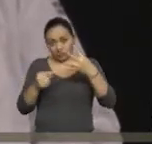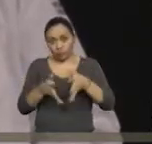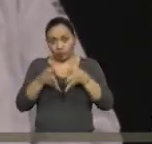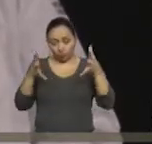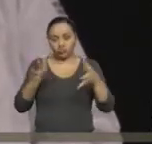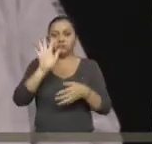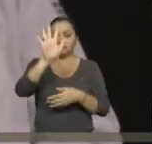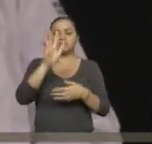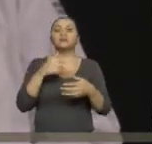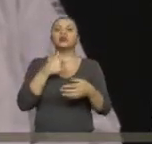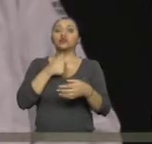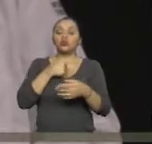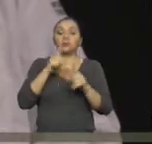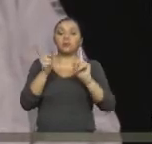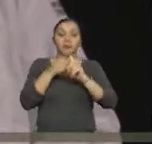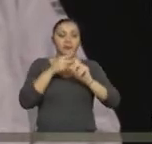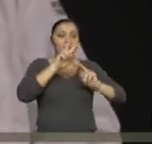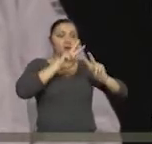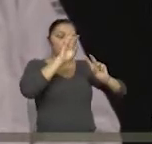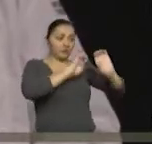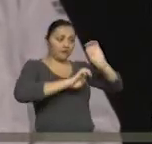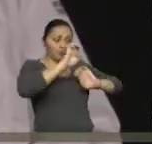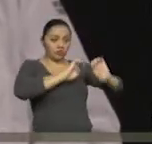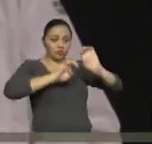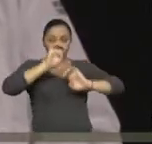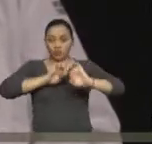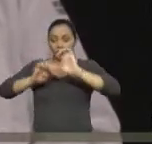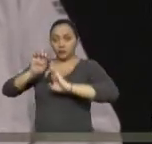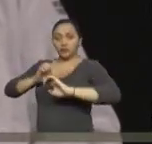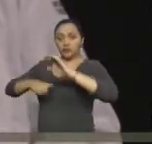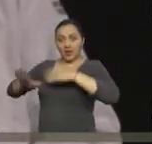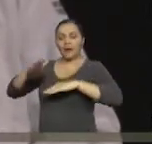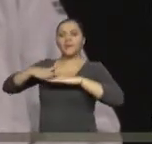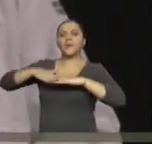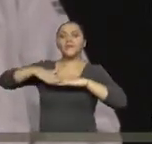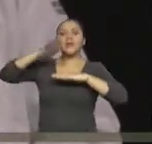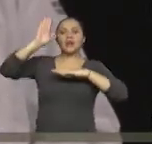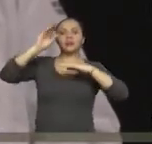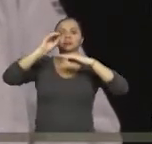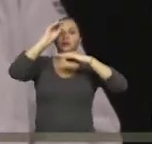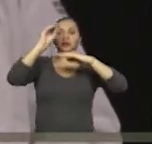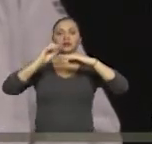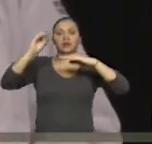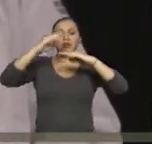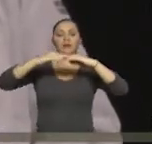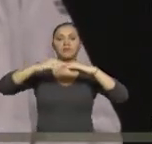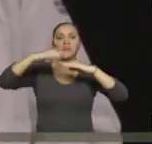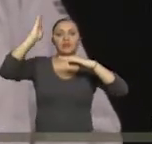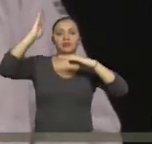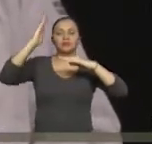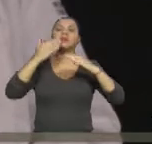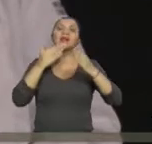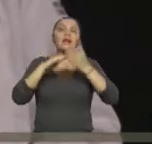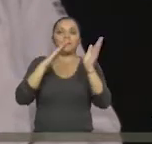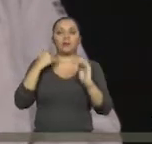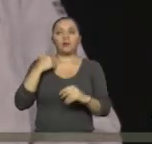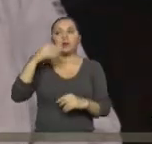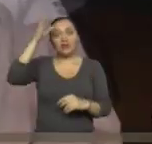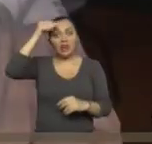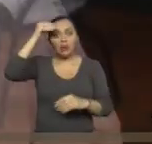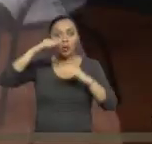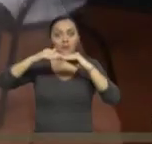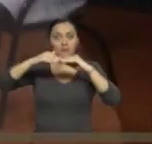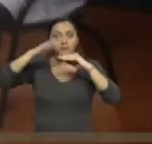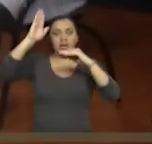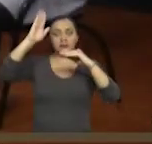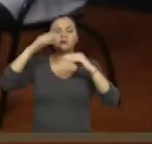carnet que va a salir en esa situación, es la que tenga mayor porcentaje. Si es que es la mía, saldrá como,